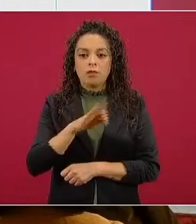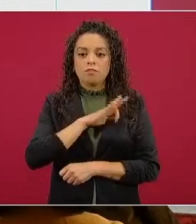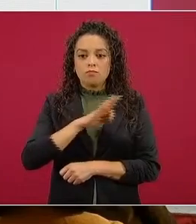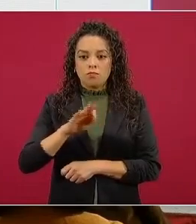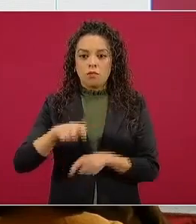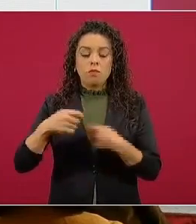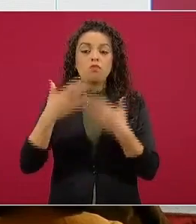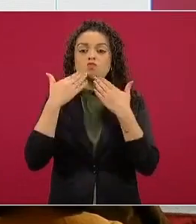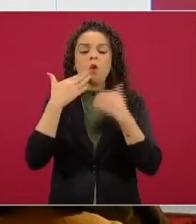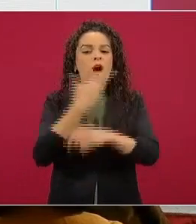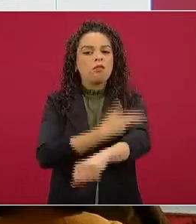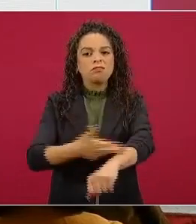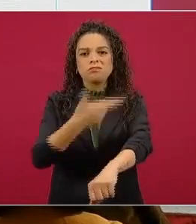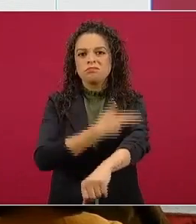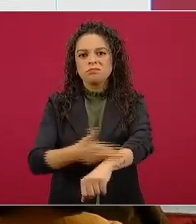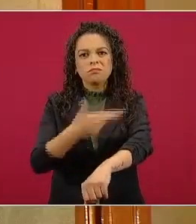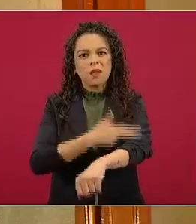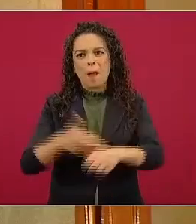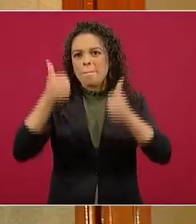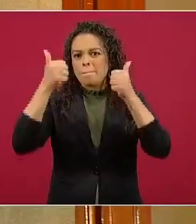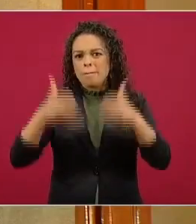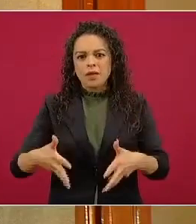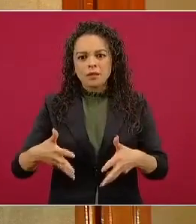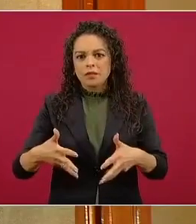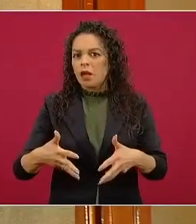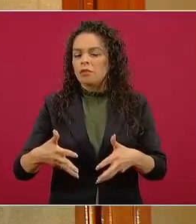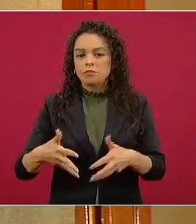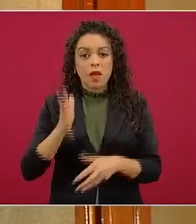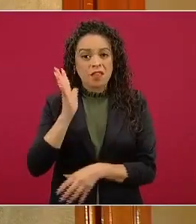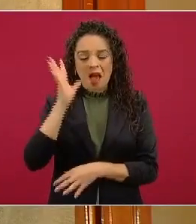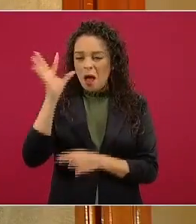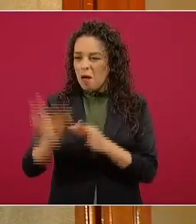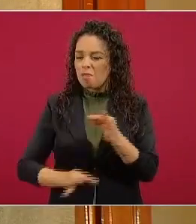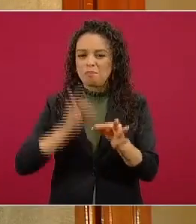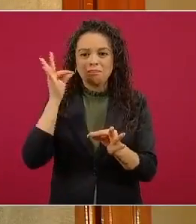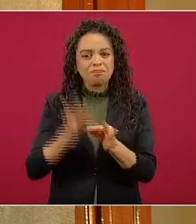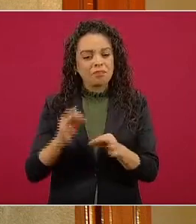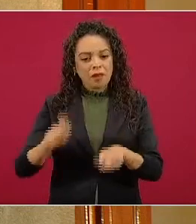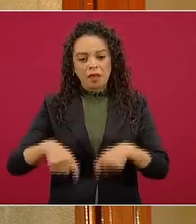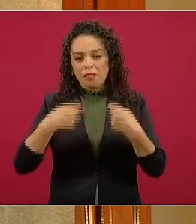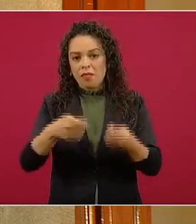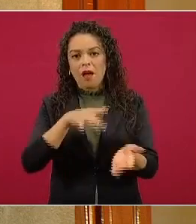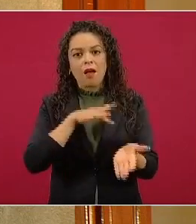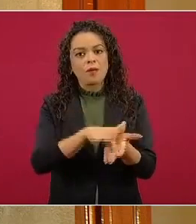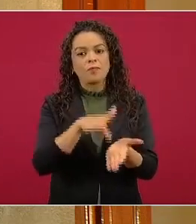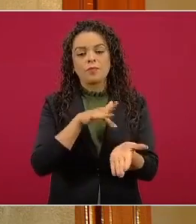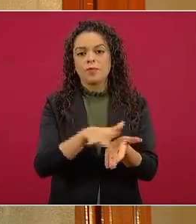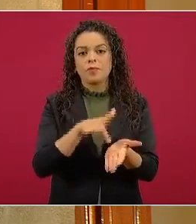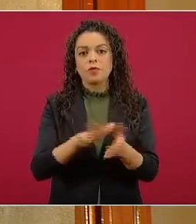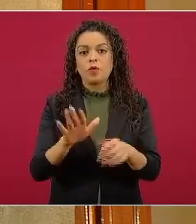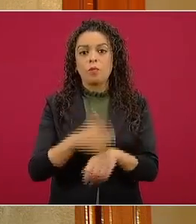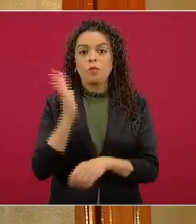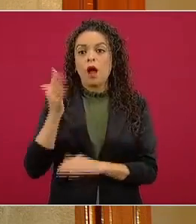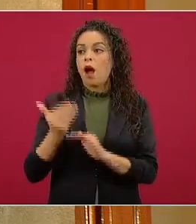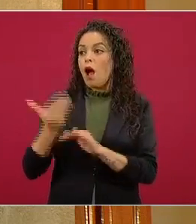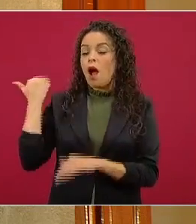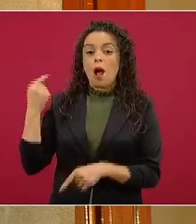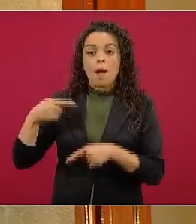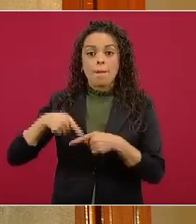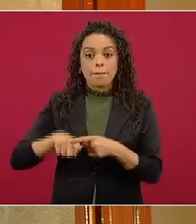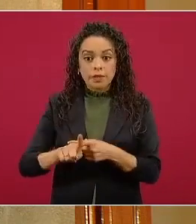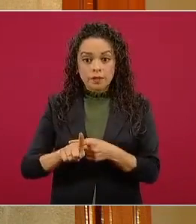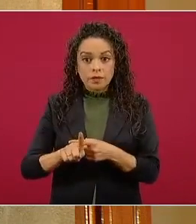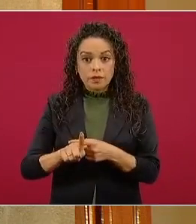tantos trámites. Súper cumplido, porque ya lo habíamos empezado y con la